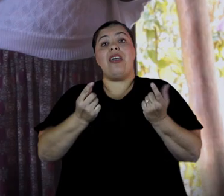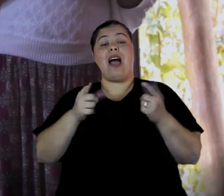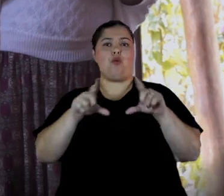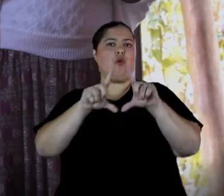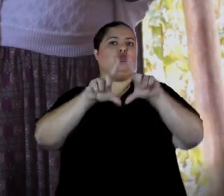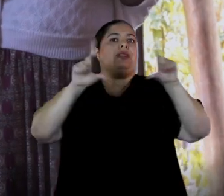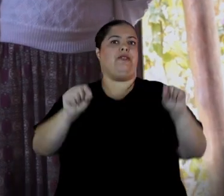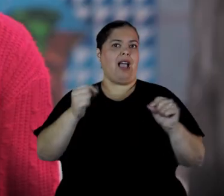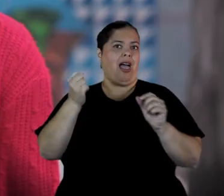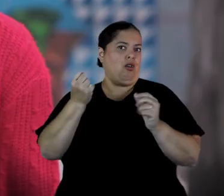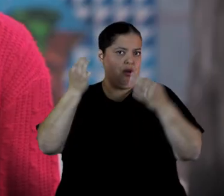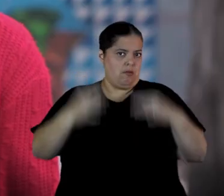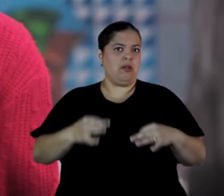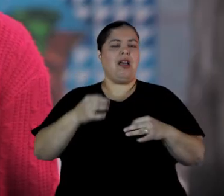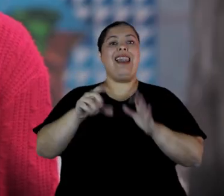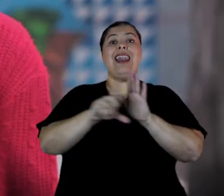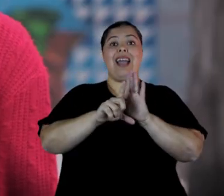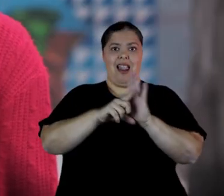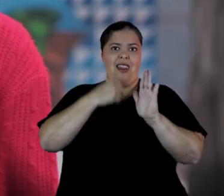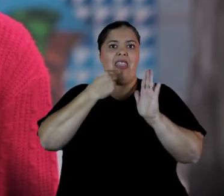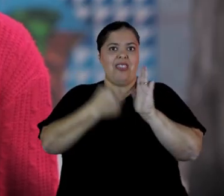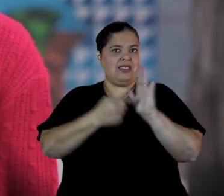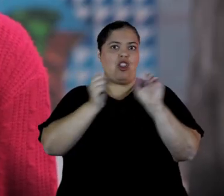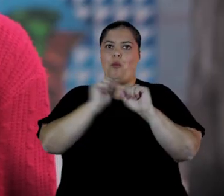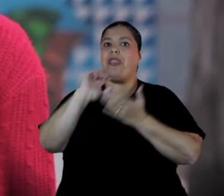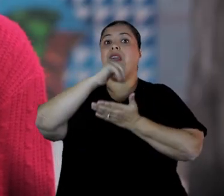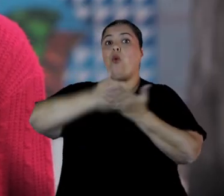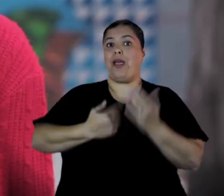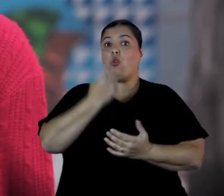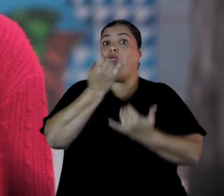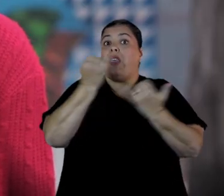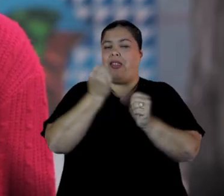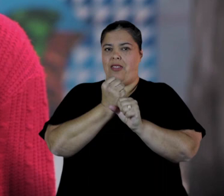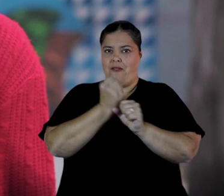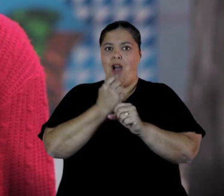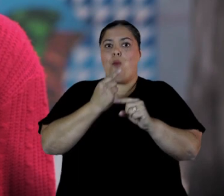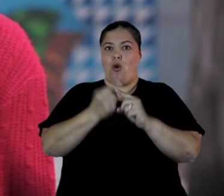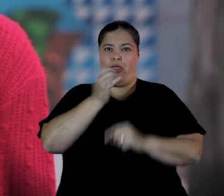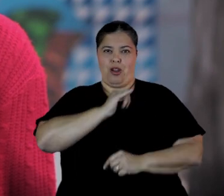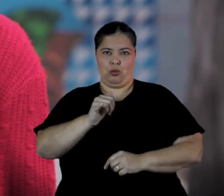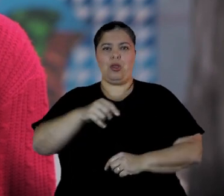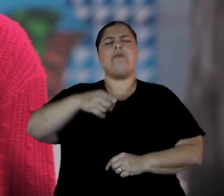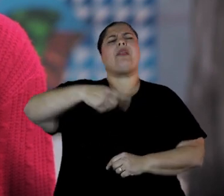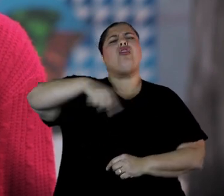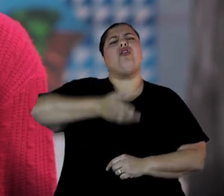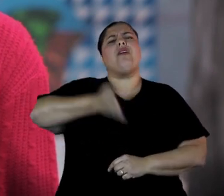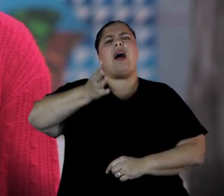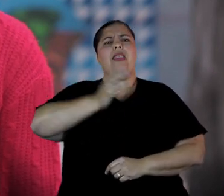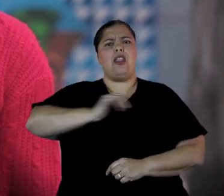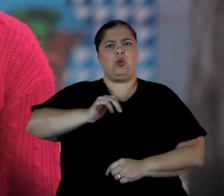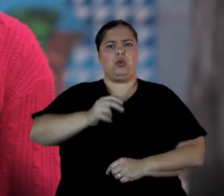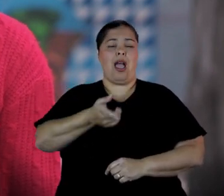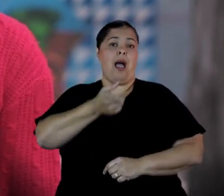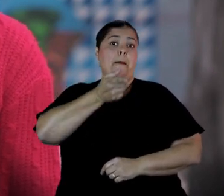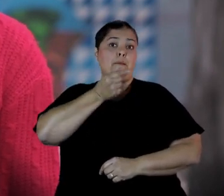se le puede descontar el día laboral. ¿En dónde realizamos la denuncia? Yo acá le puse los dos lugares, la seccional policial es donde se realiza la